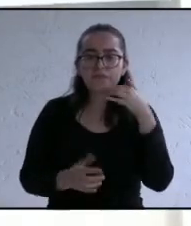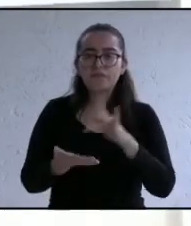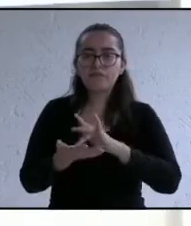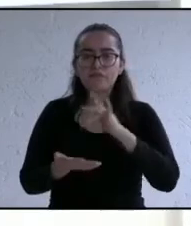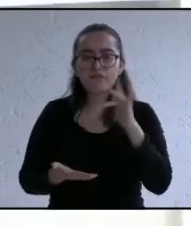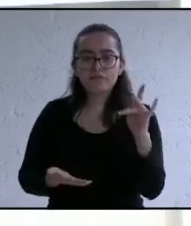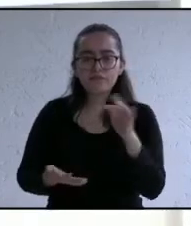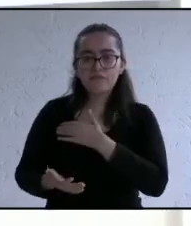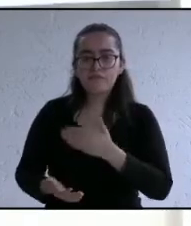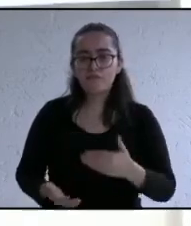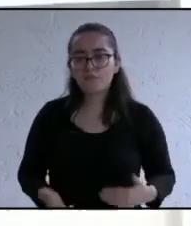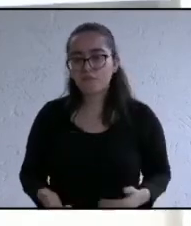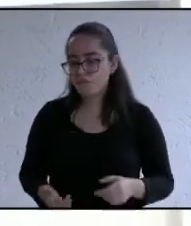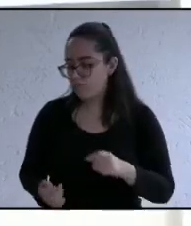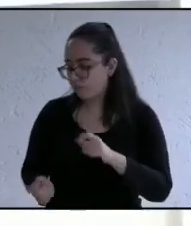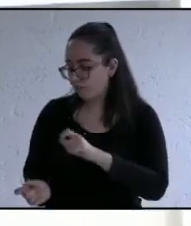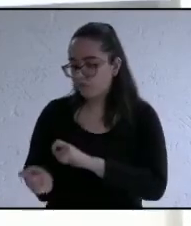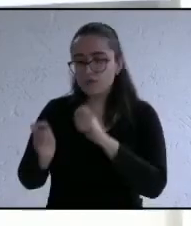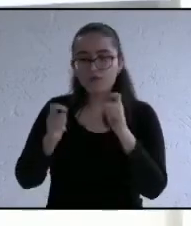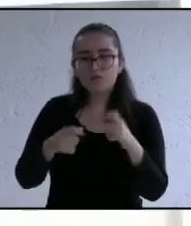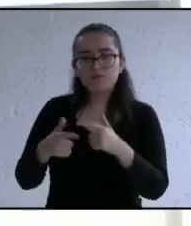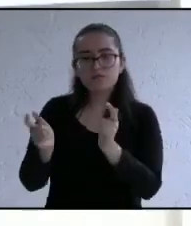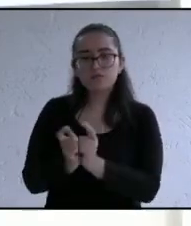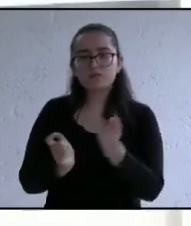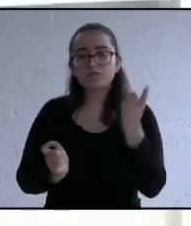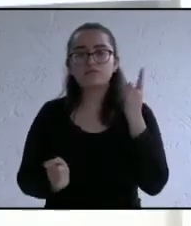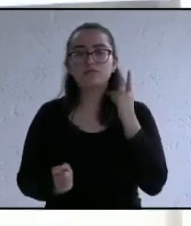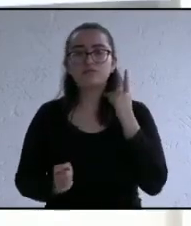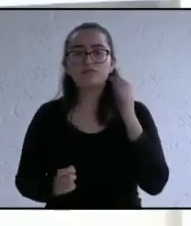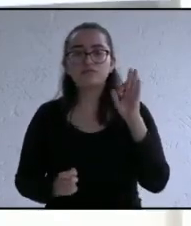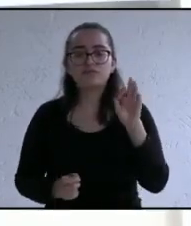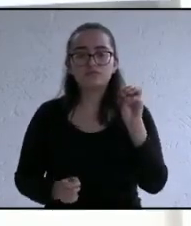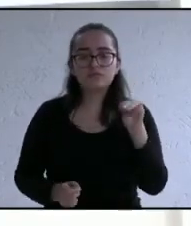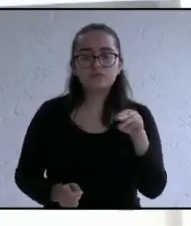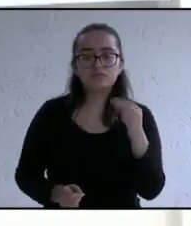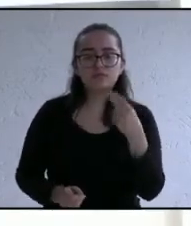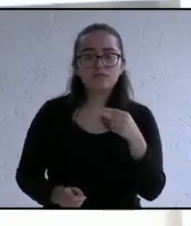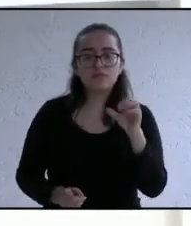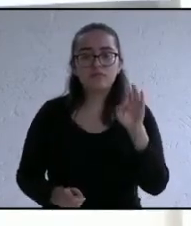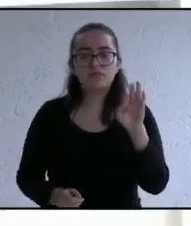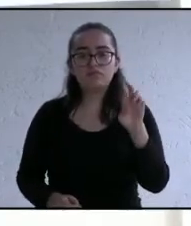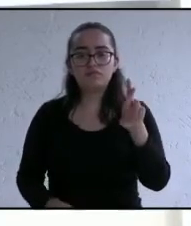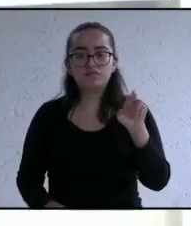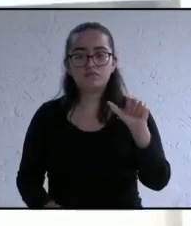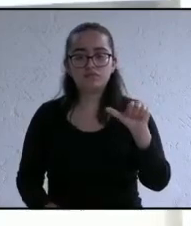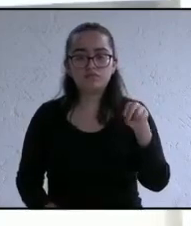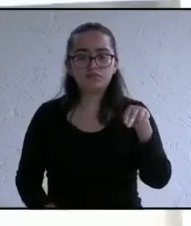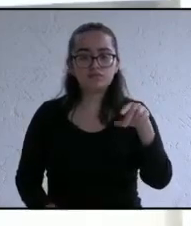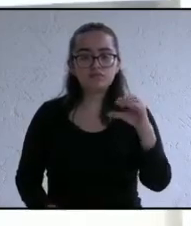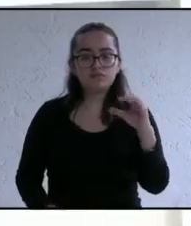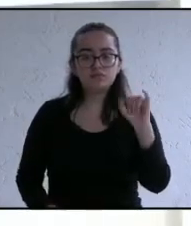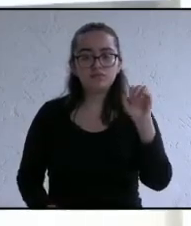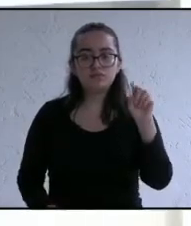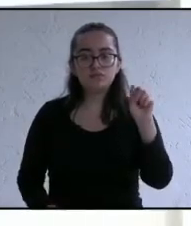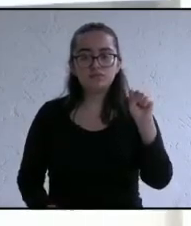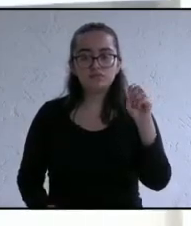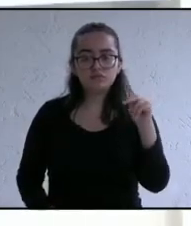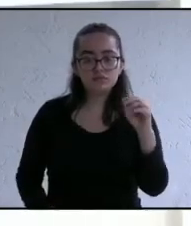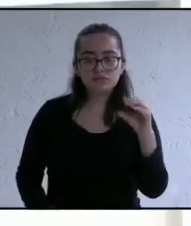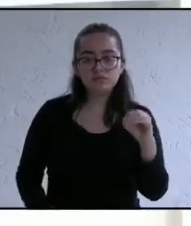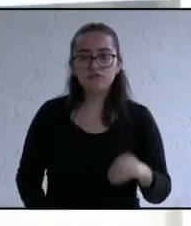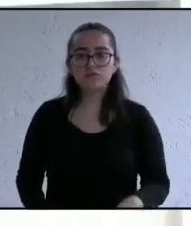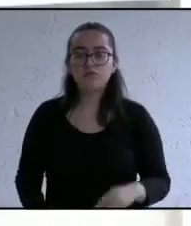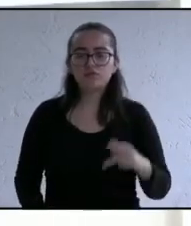candidato continuamos con el candidato de fuerza por México Francisco Fernández Morales usted habló de